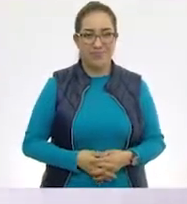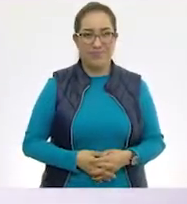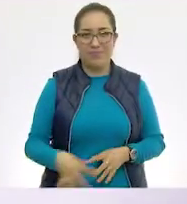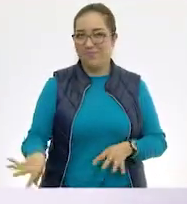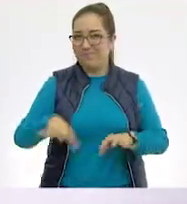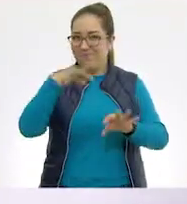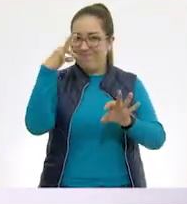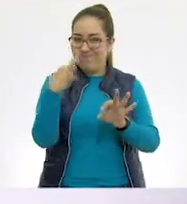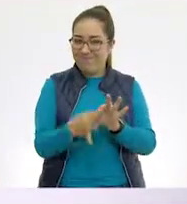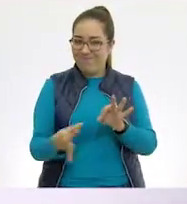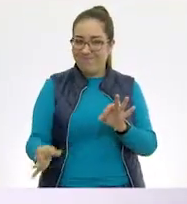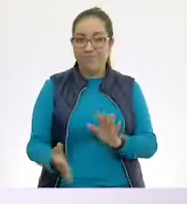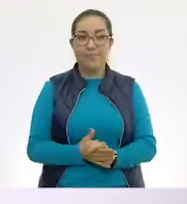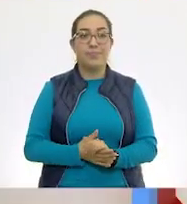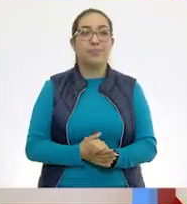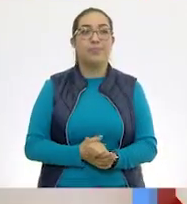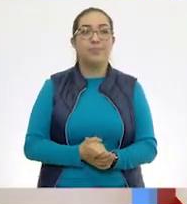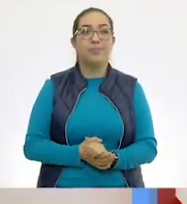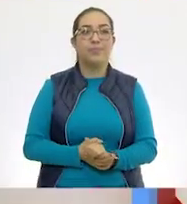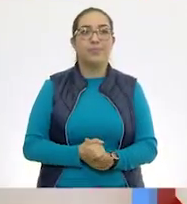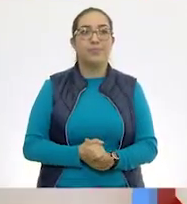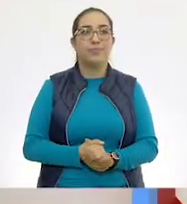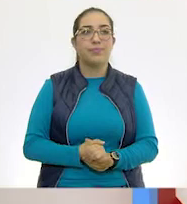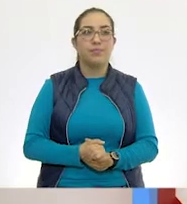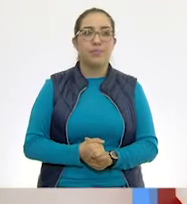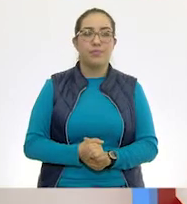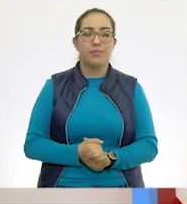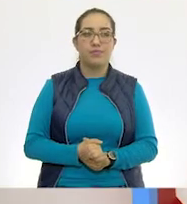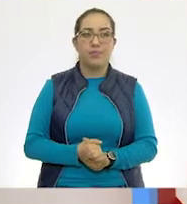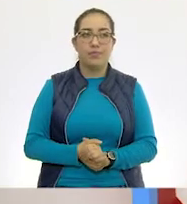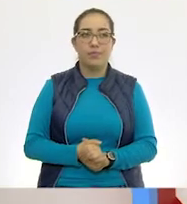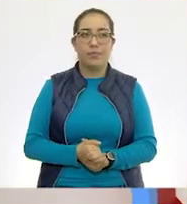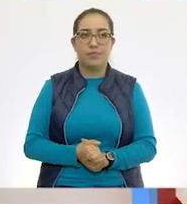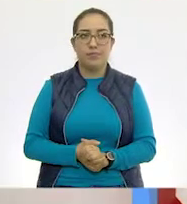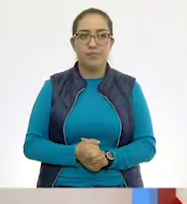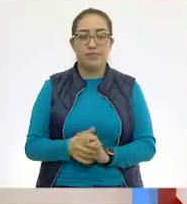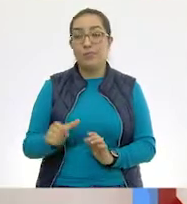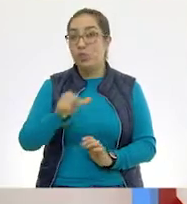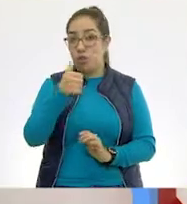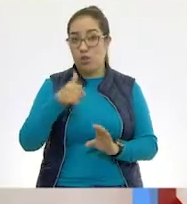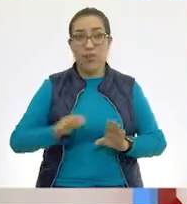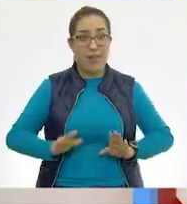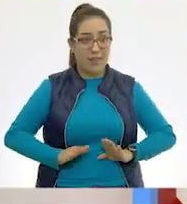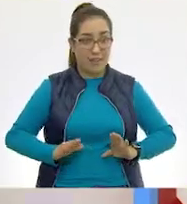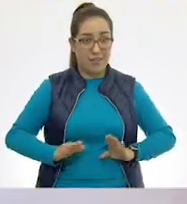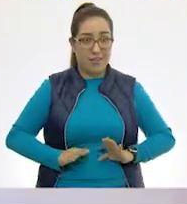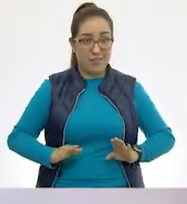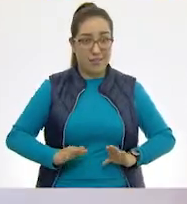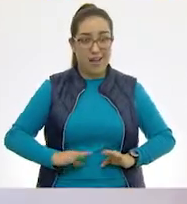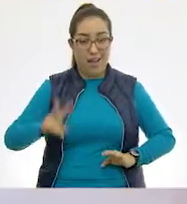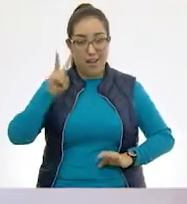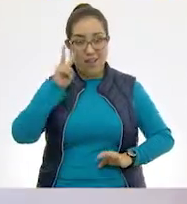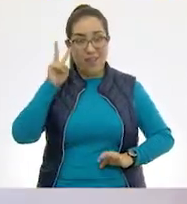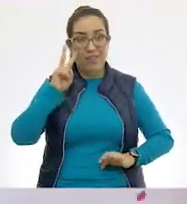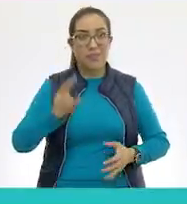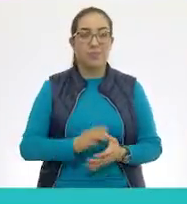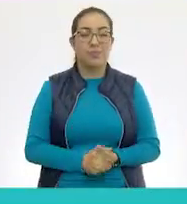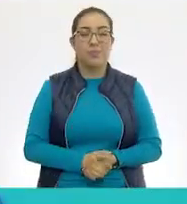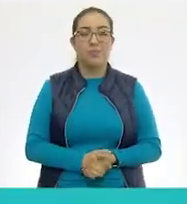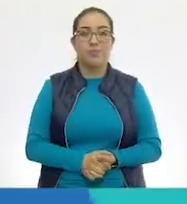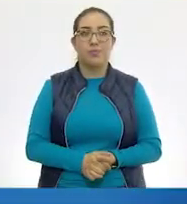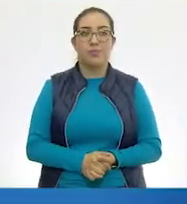¡Listo! Perfecto. Ahora sí, vamos con la siguiente característica. ¿Les parece bien? Va. Ok, vamos a verla.